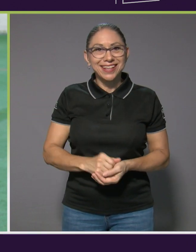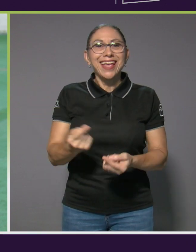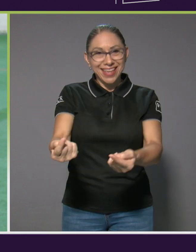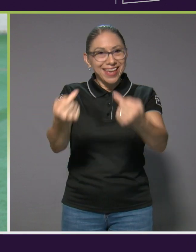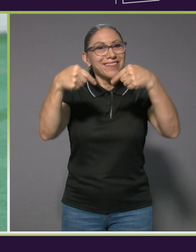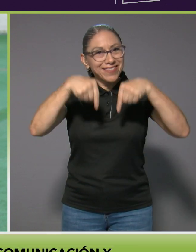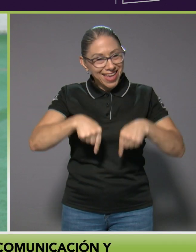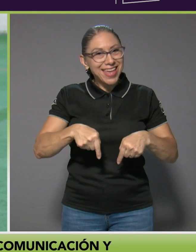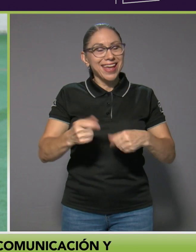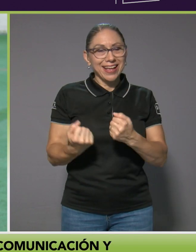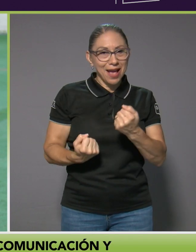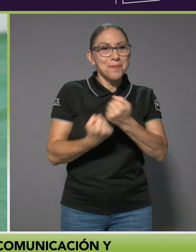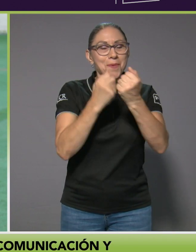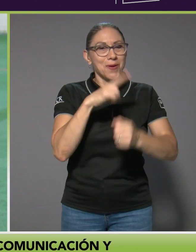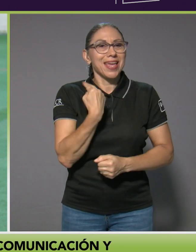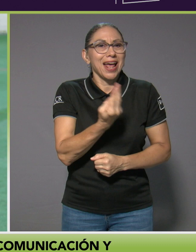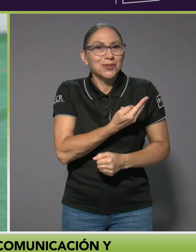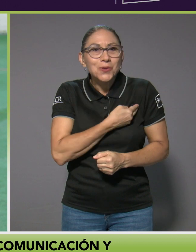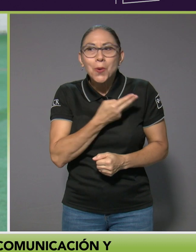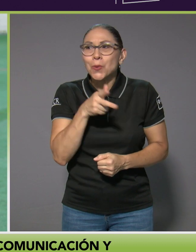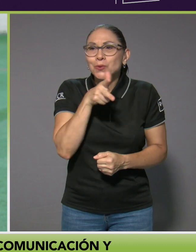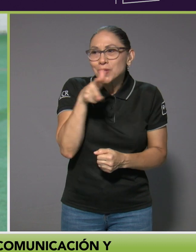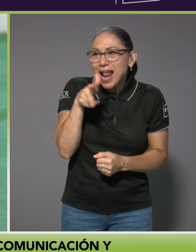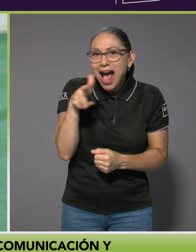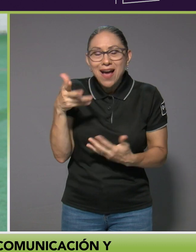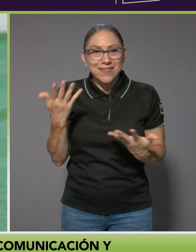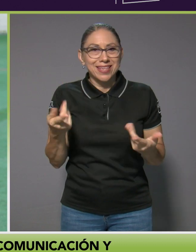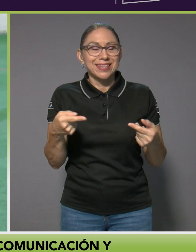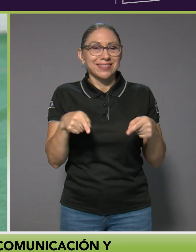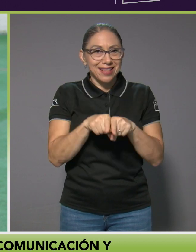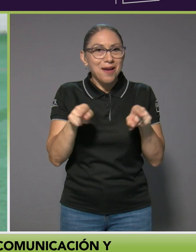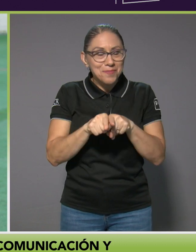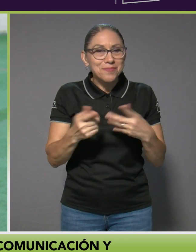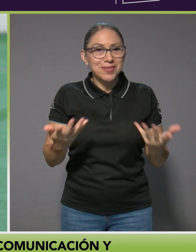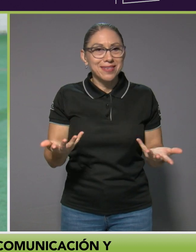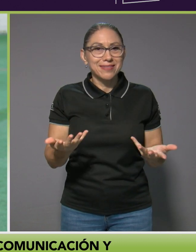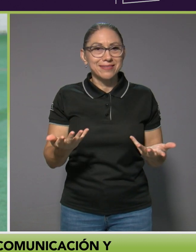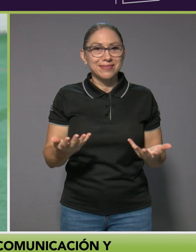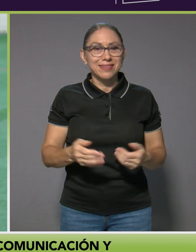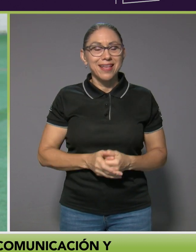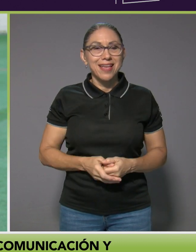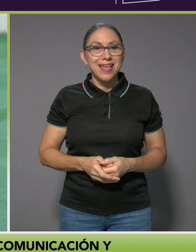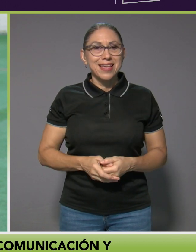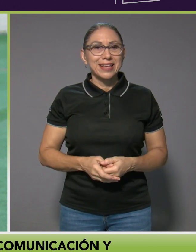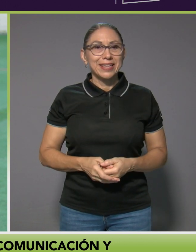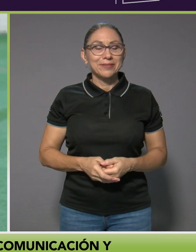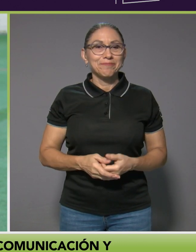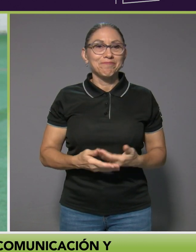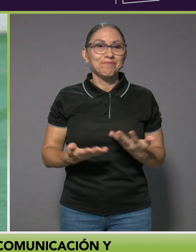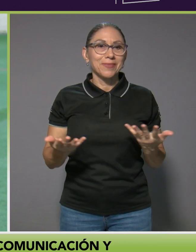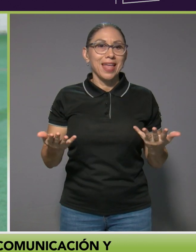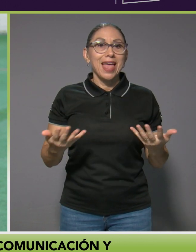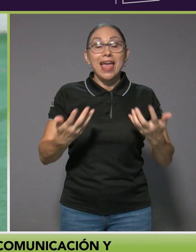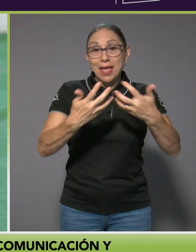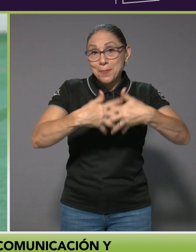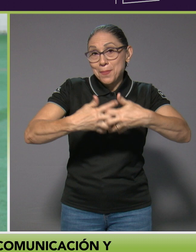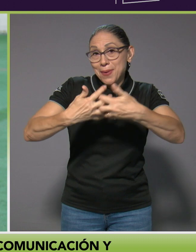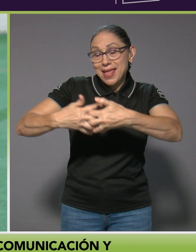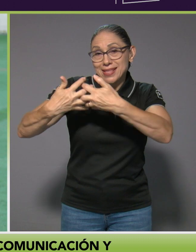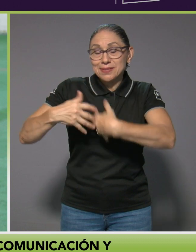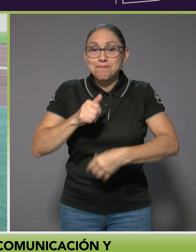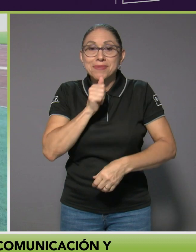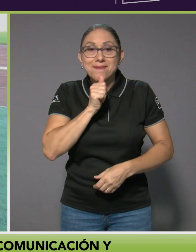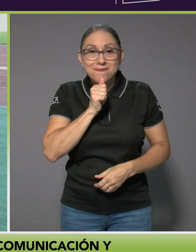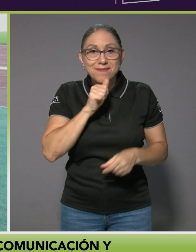y nos apoyen y nos graben y también las empresas privadas también